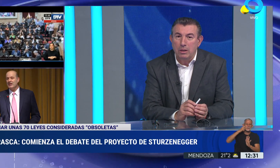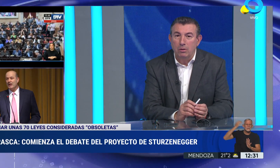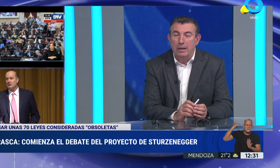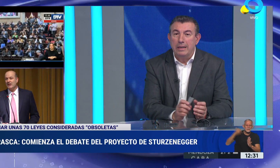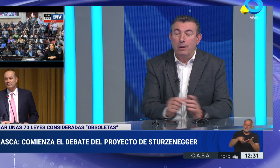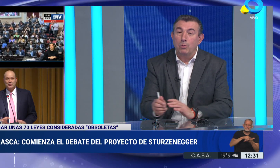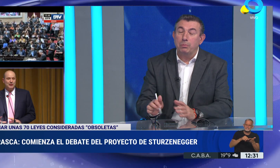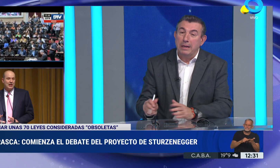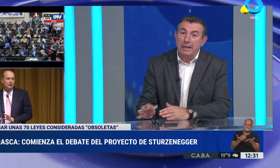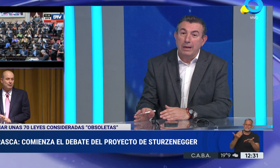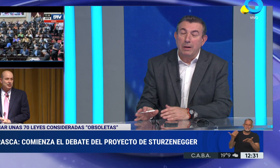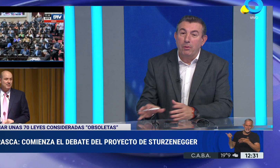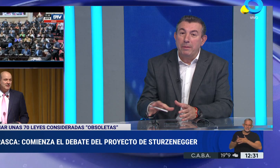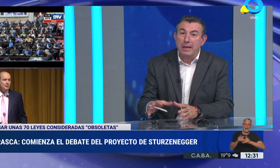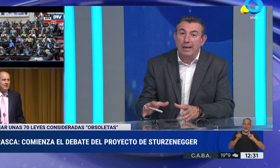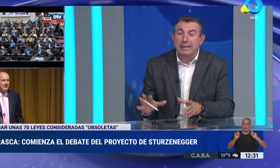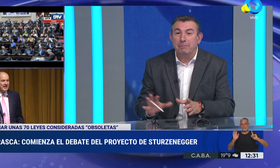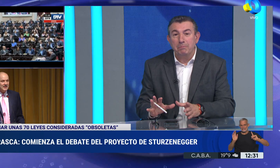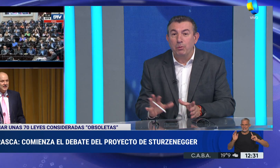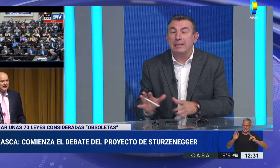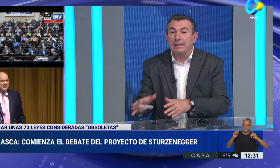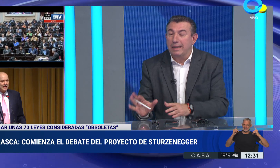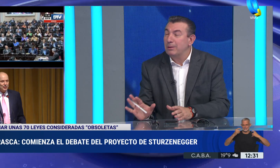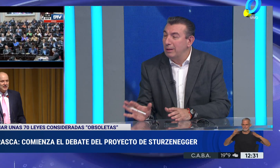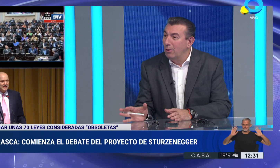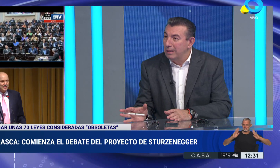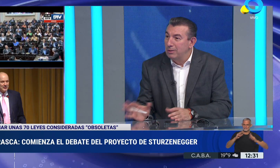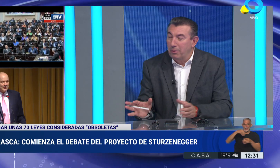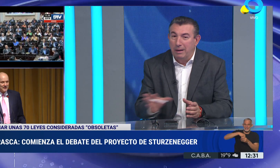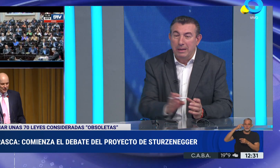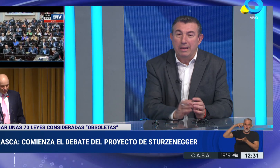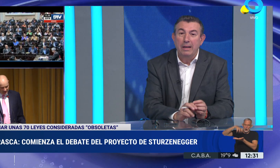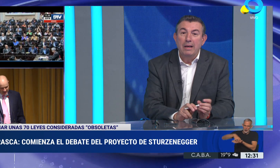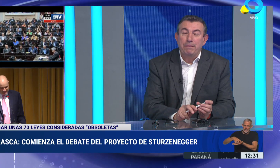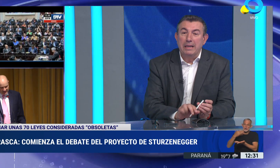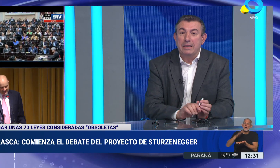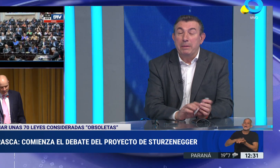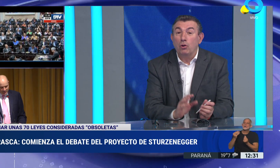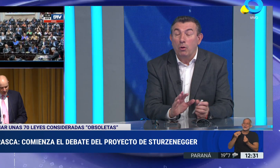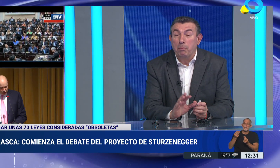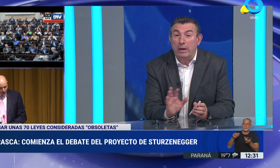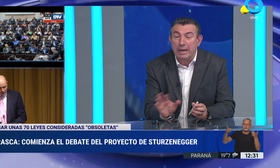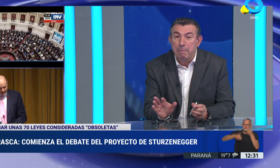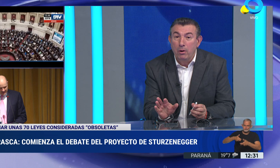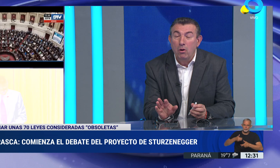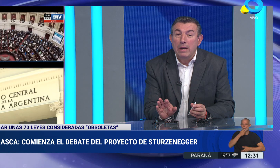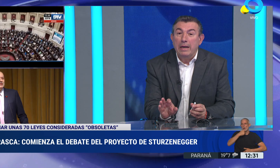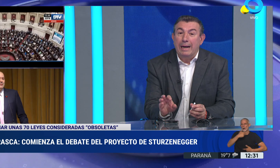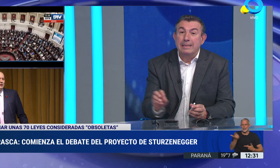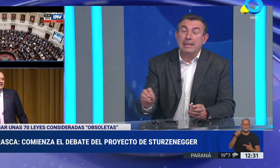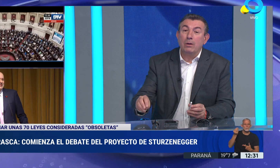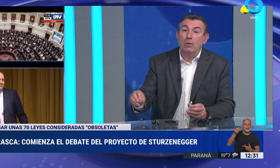proyectos de ley. Algunos van a generar alguna polémica puertas hacia adentro del Congreso porque habla del financiamiento, por ejemplo,